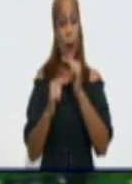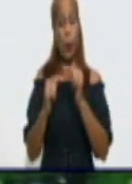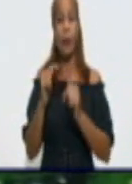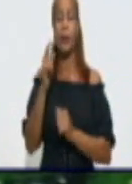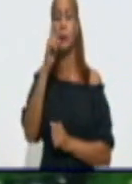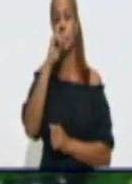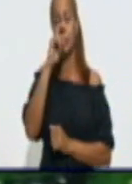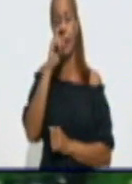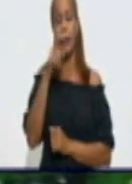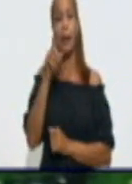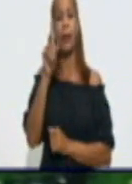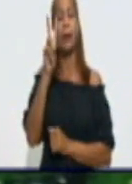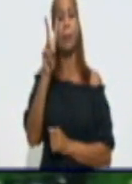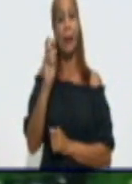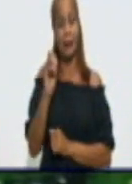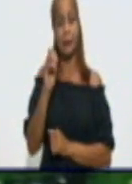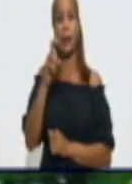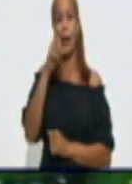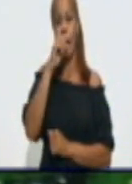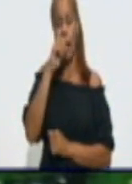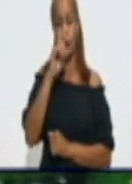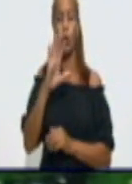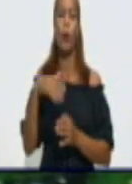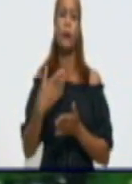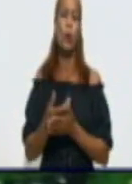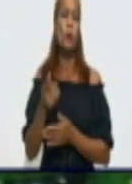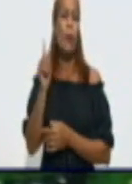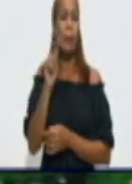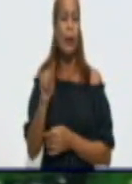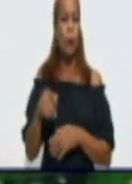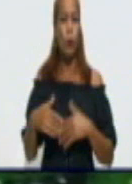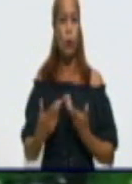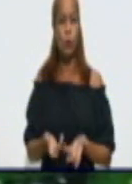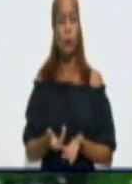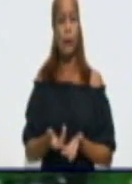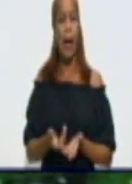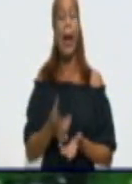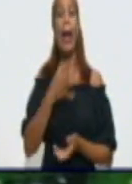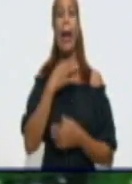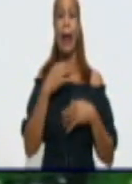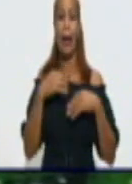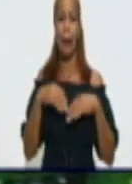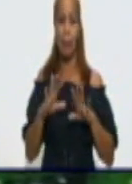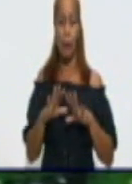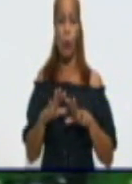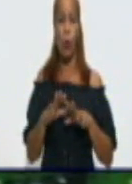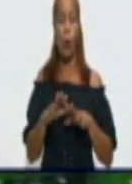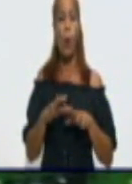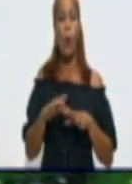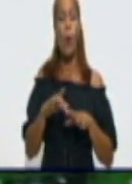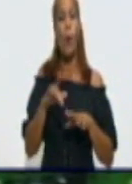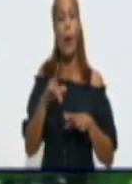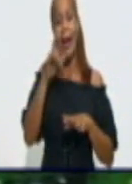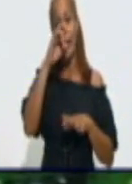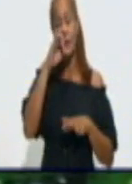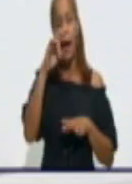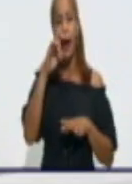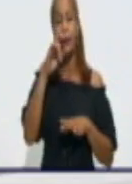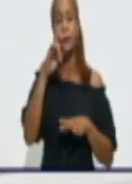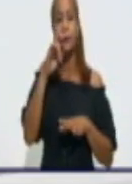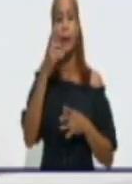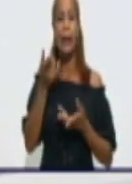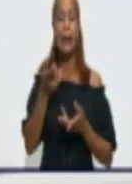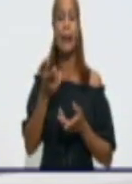¿cuál es el rango en el que clasifica un menor de edad en edad pediátrica? La edad